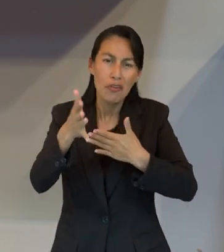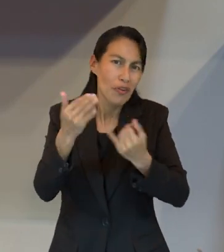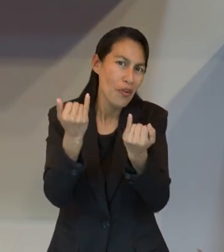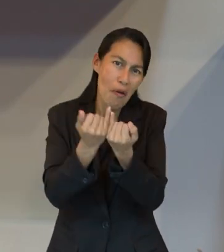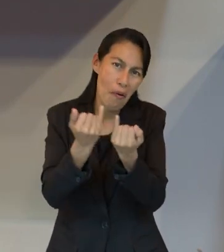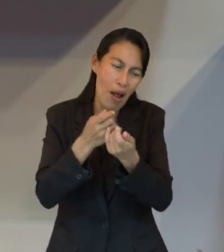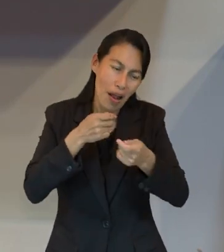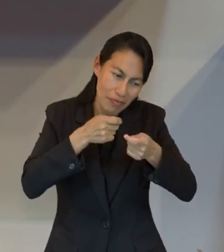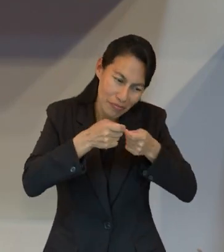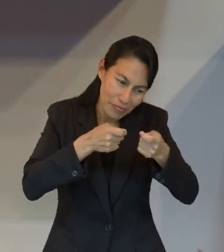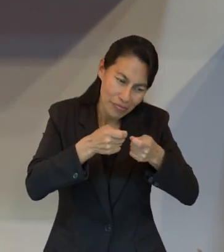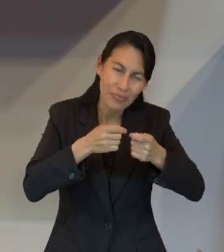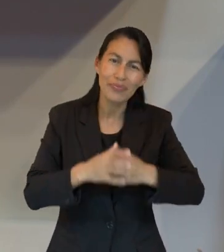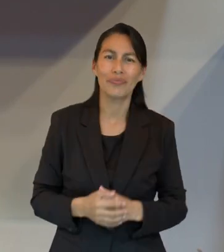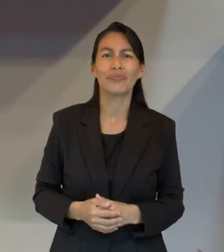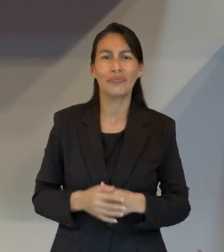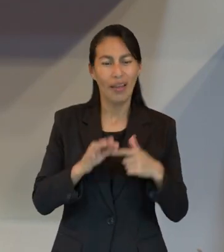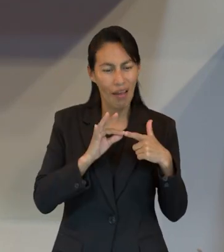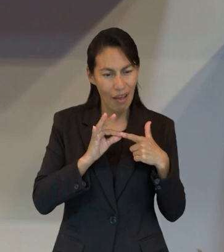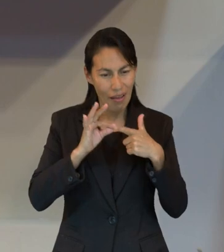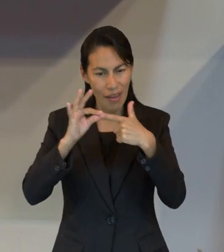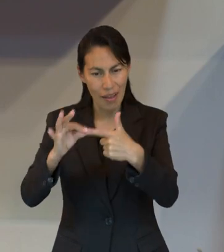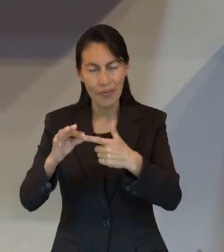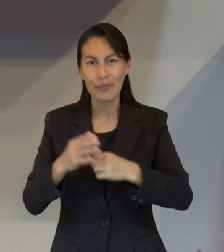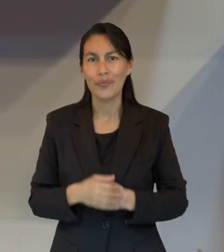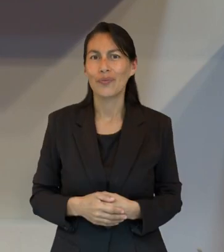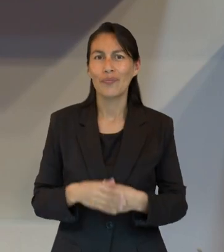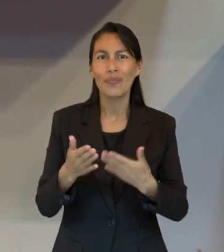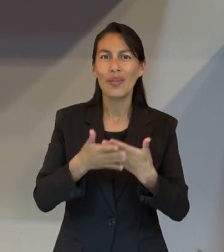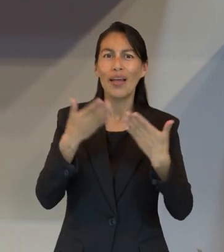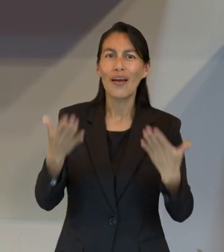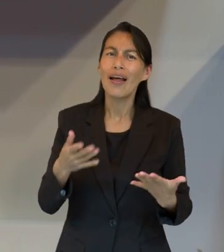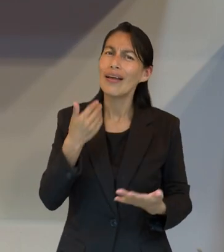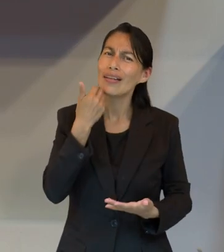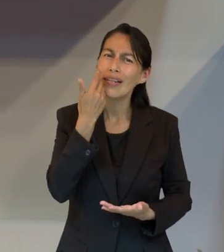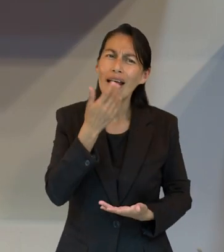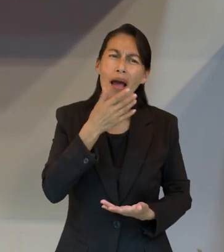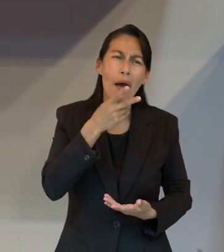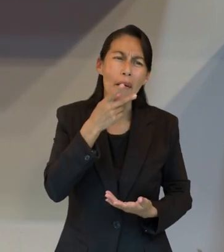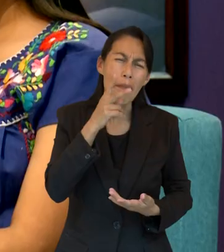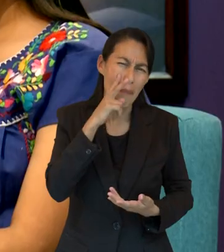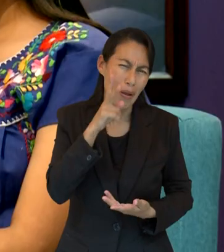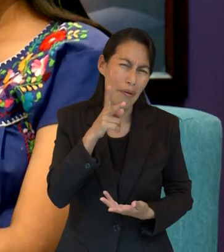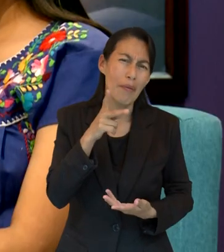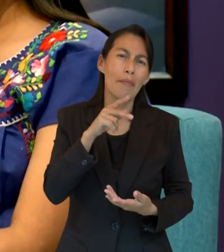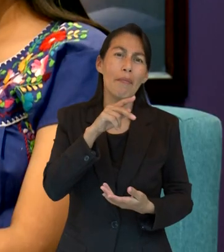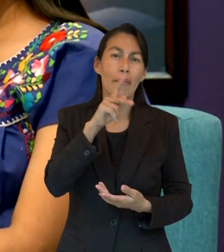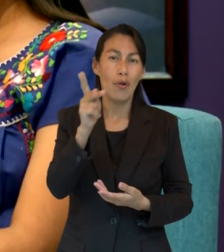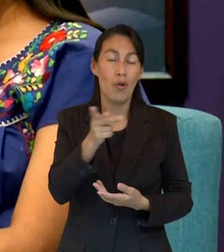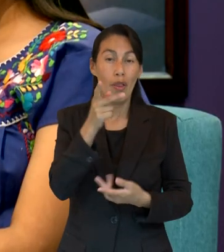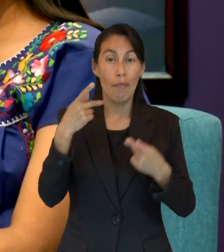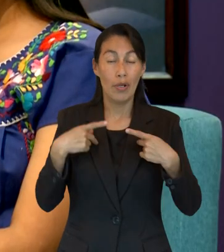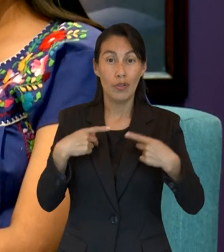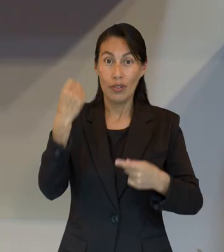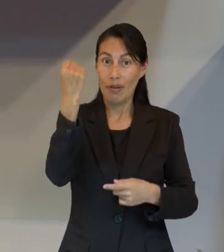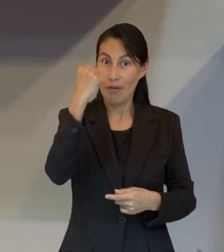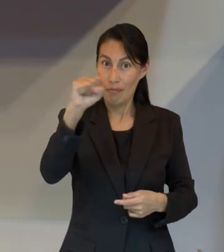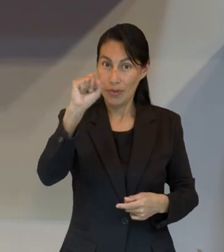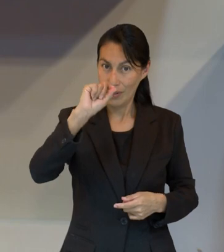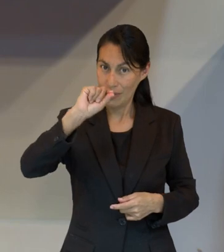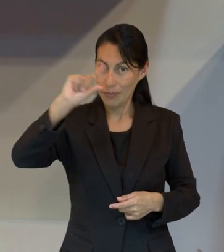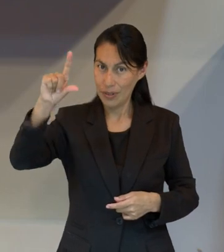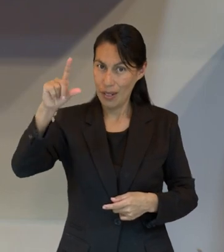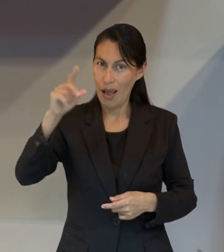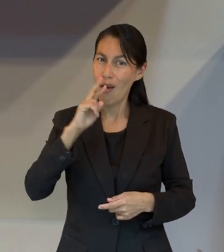nos seguirá guiando. Pero, ¿saben? Hay cosas muy interesantes en la Biblia y me gustaría que un experto nos pudiera resolver